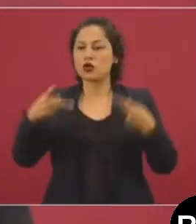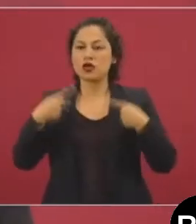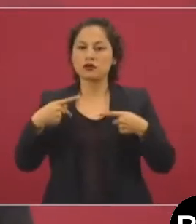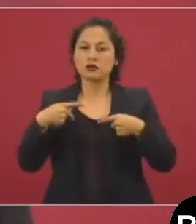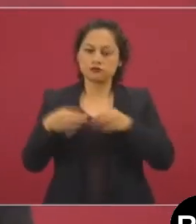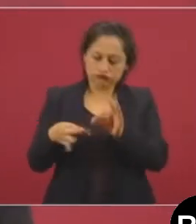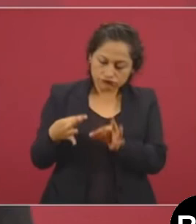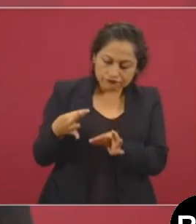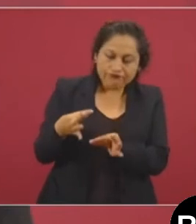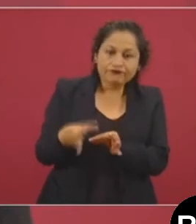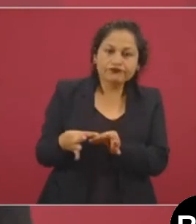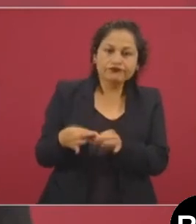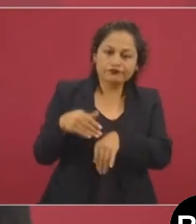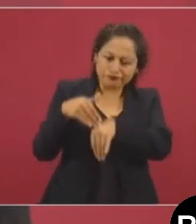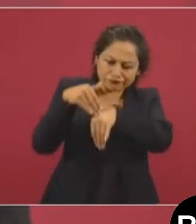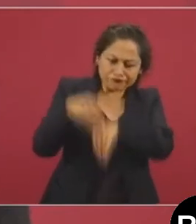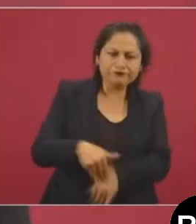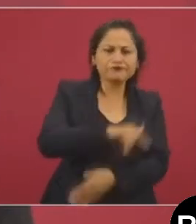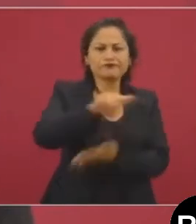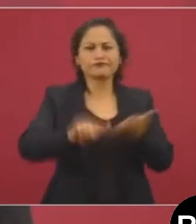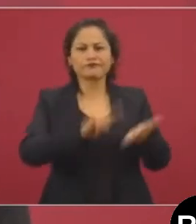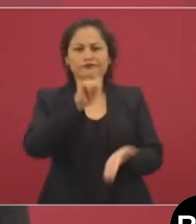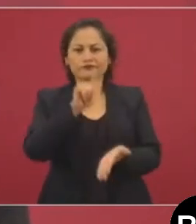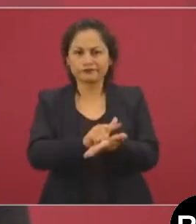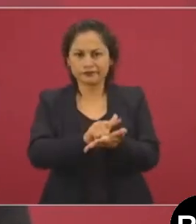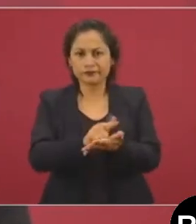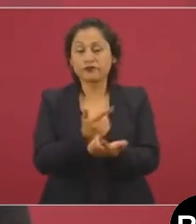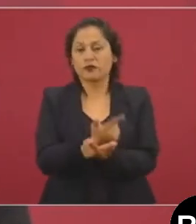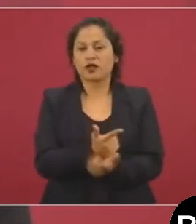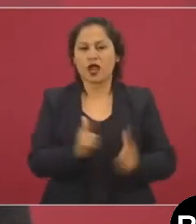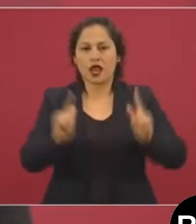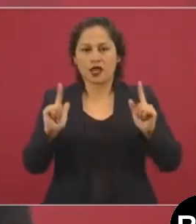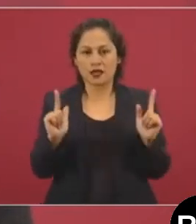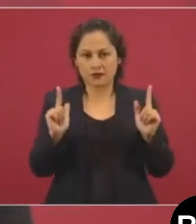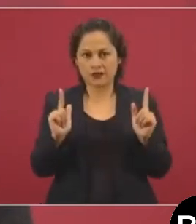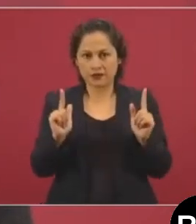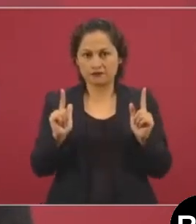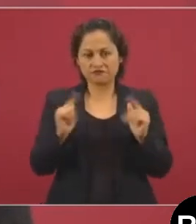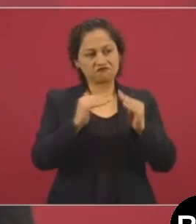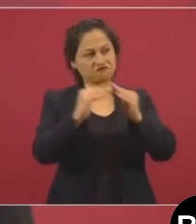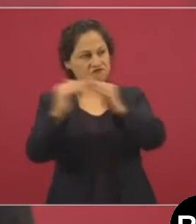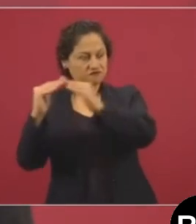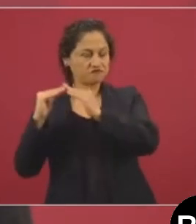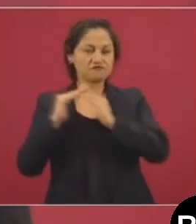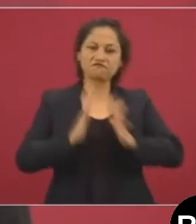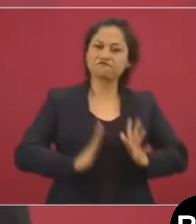con libertad, con democracia,